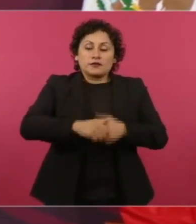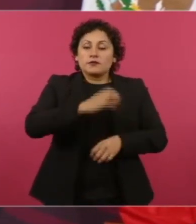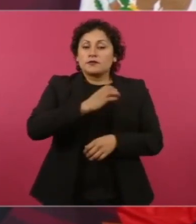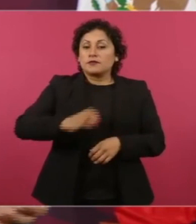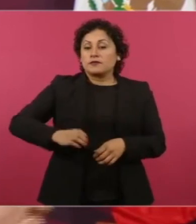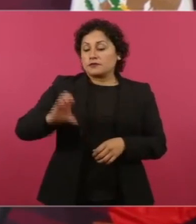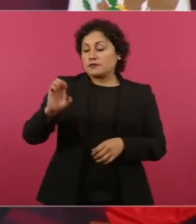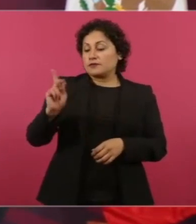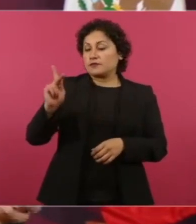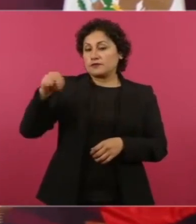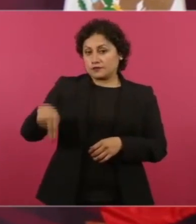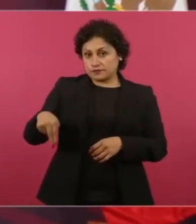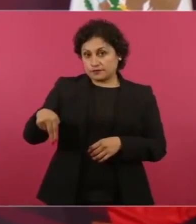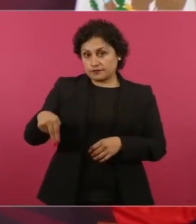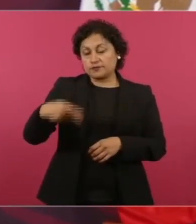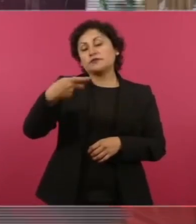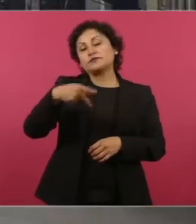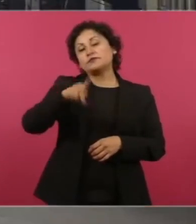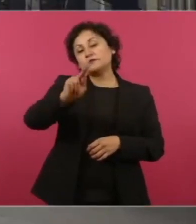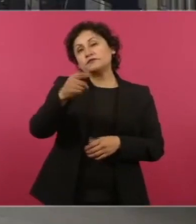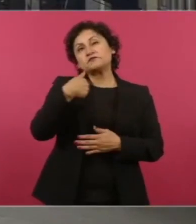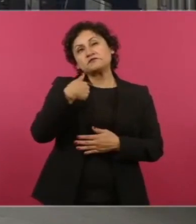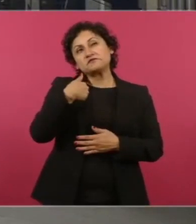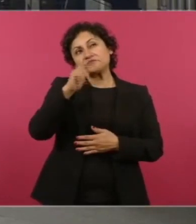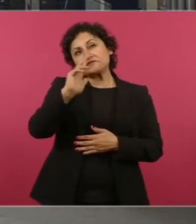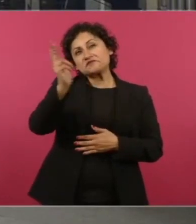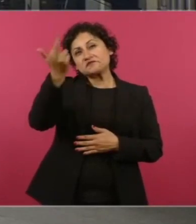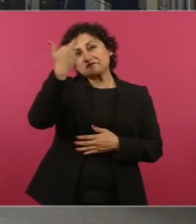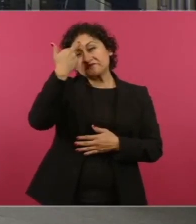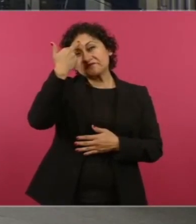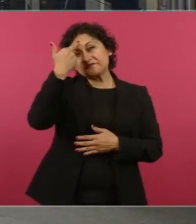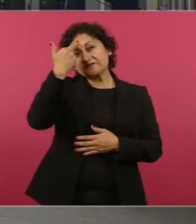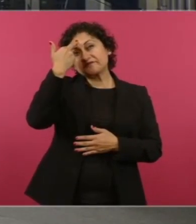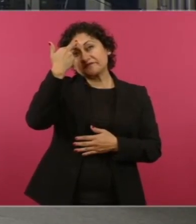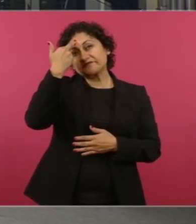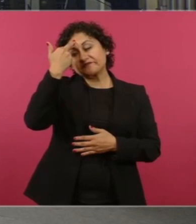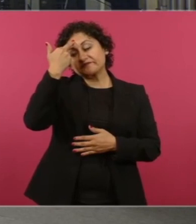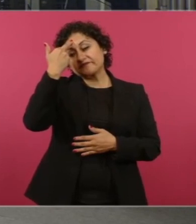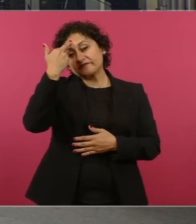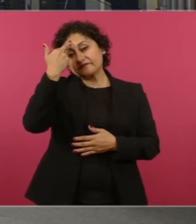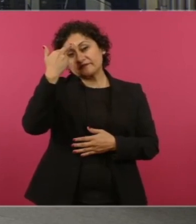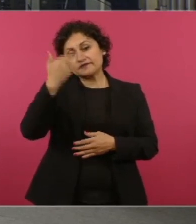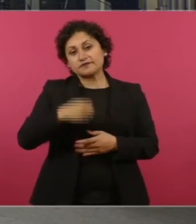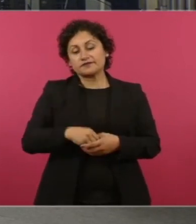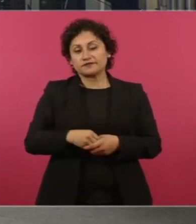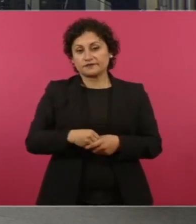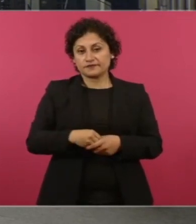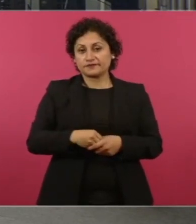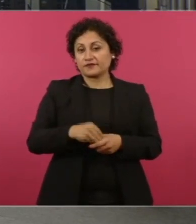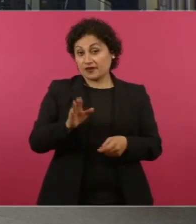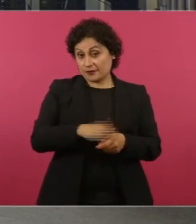yo me acordaba, por eso es bueno